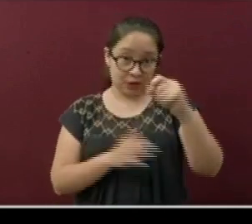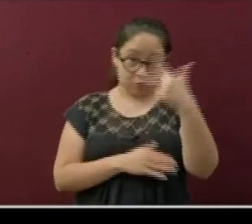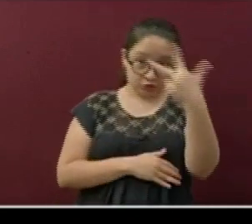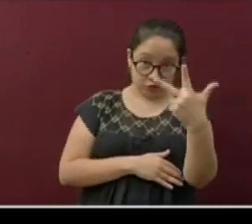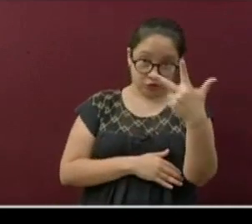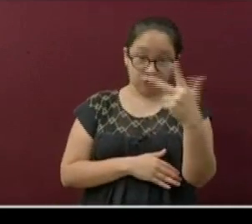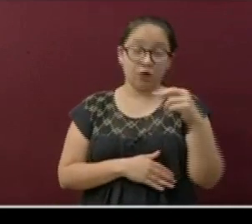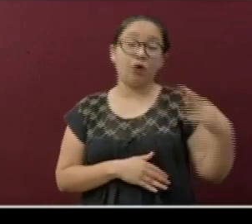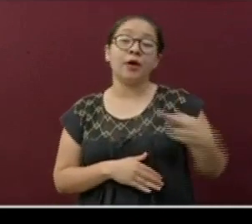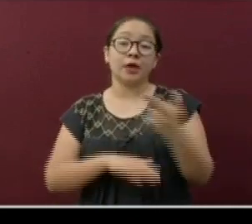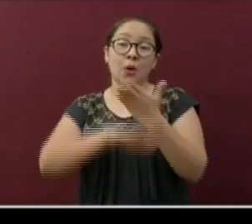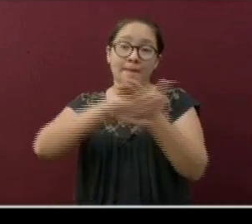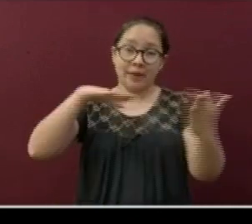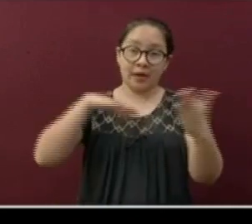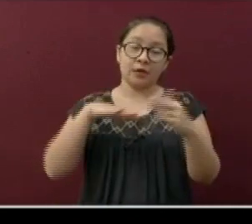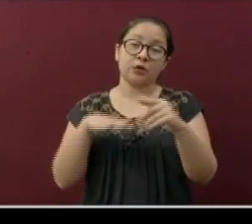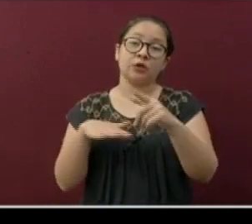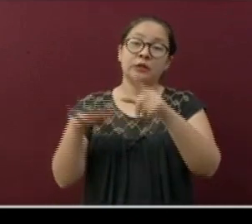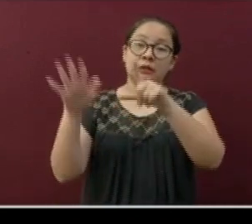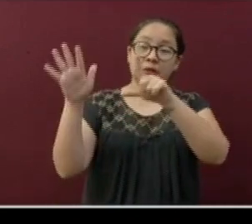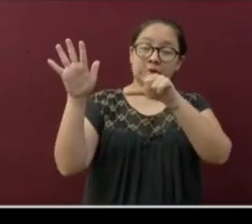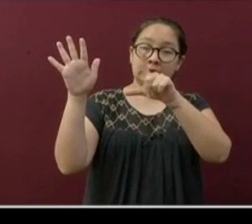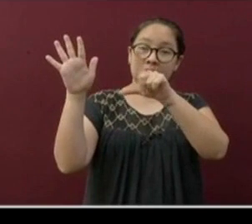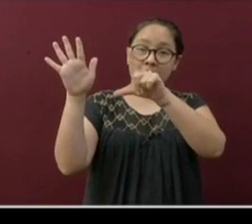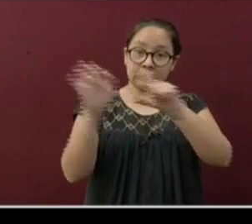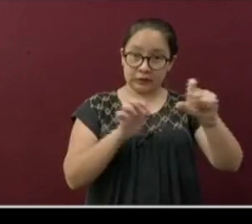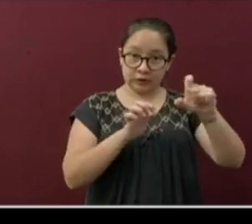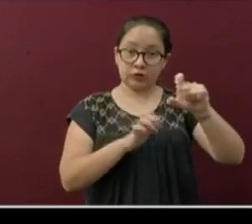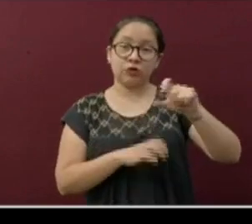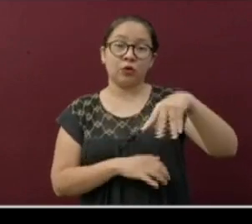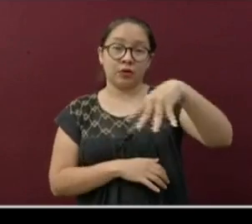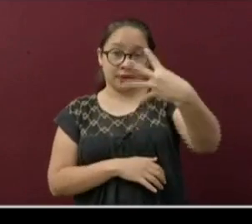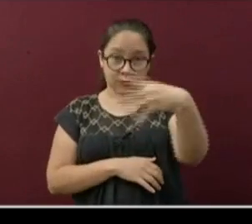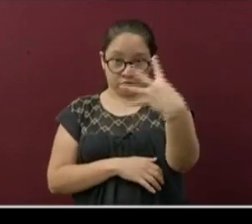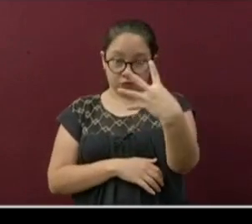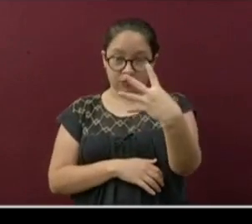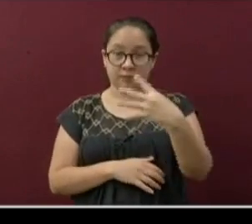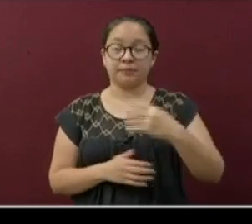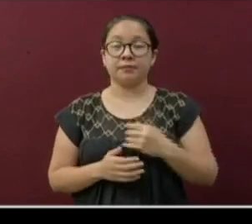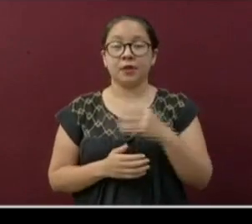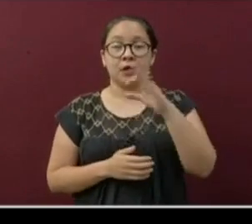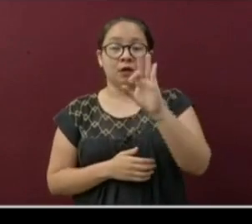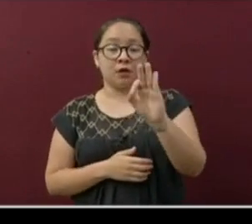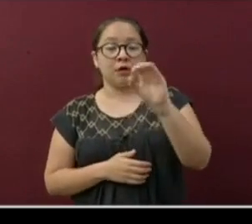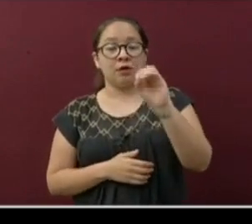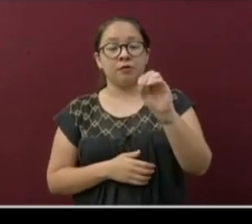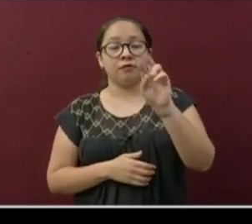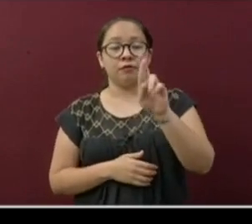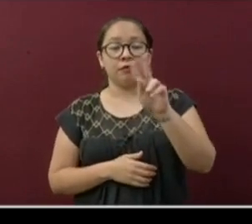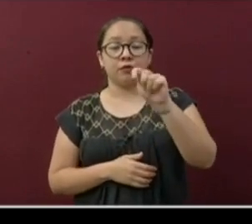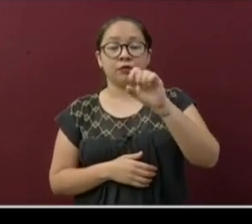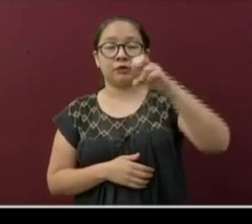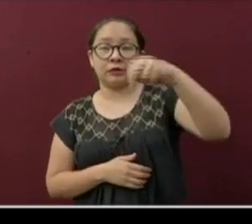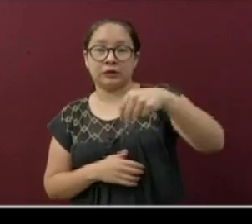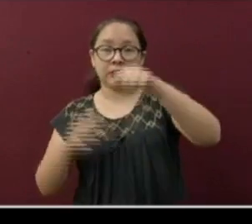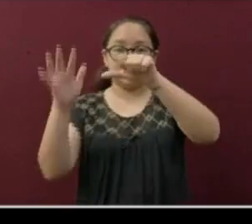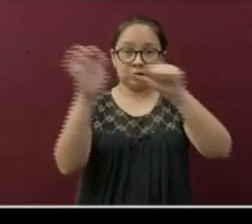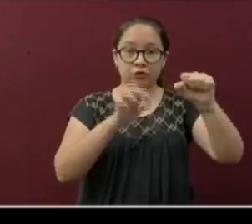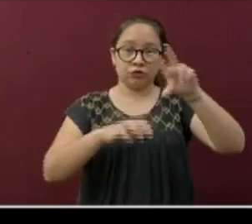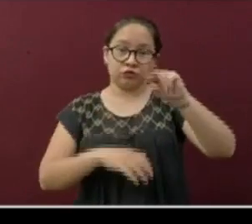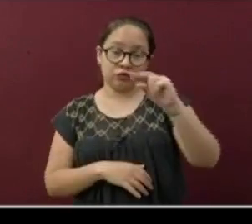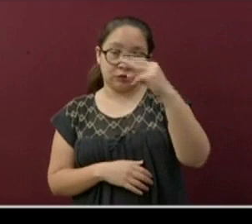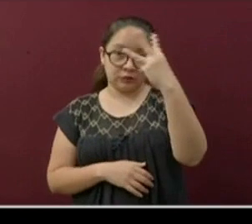y Río Blanco 714, Fortín 683,